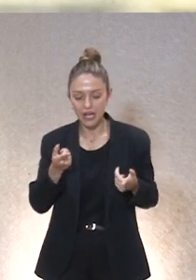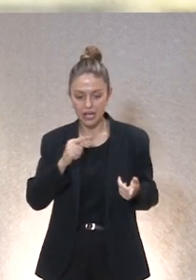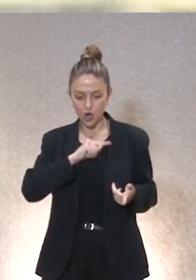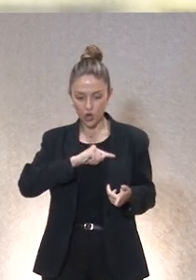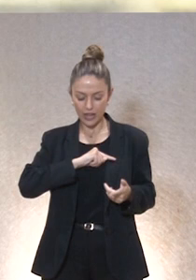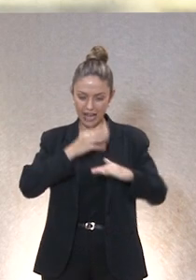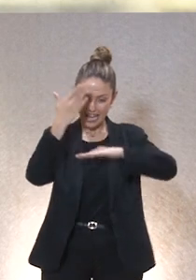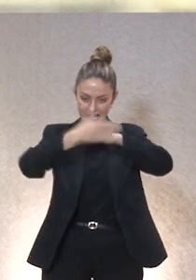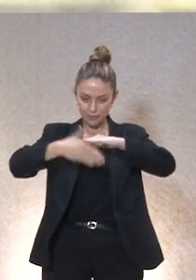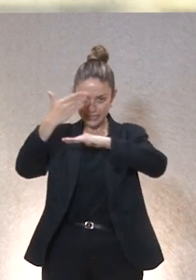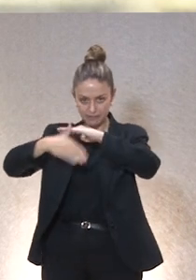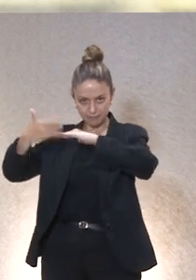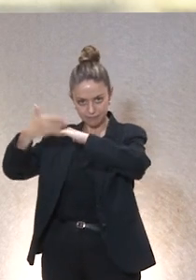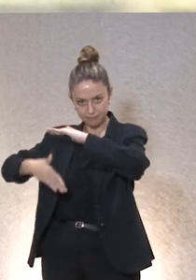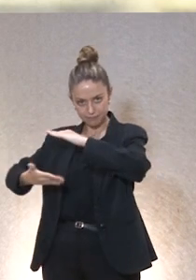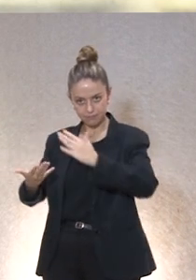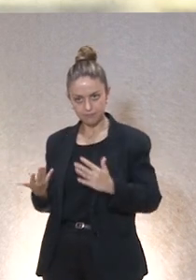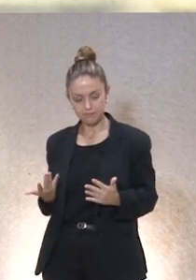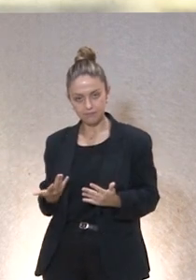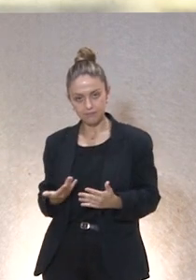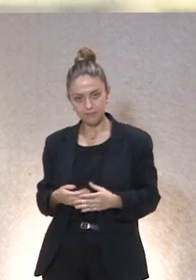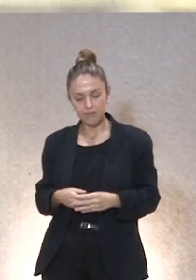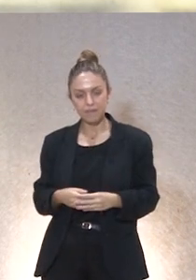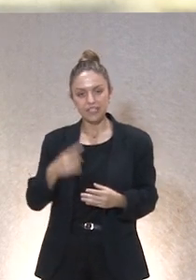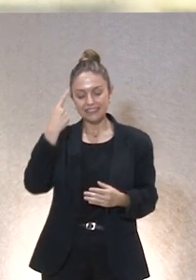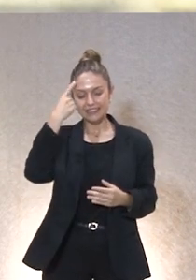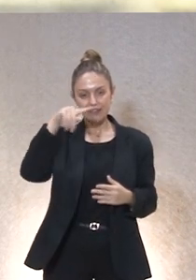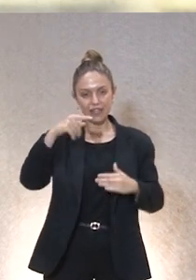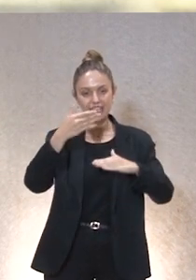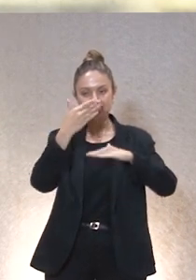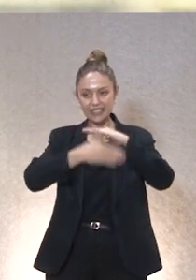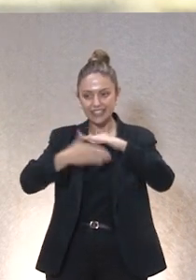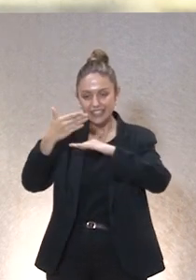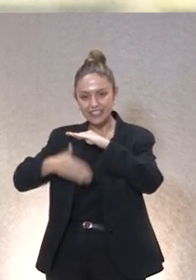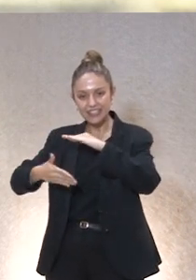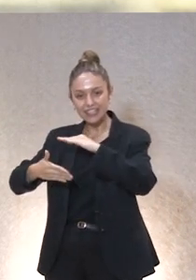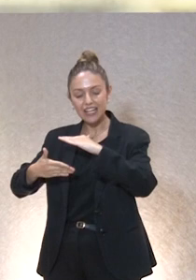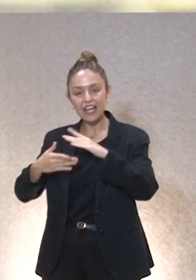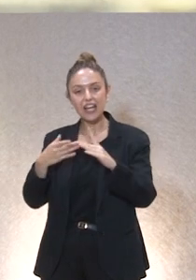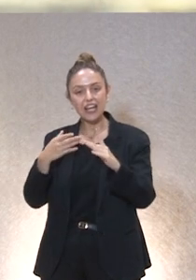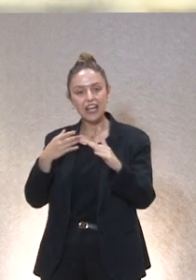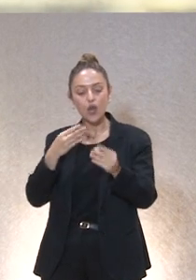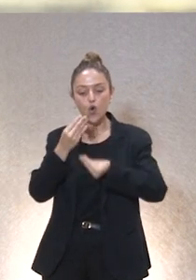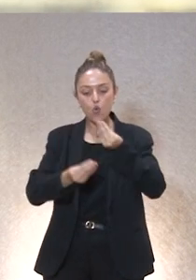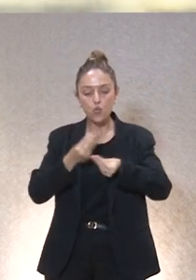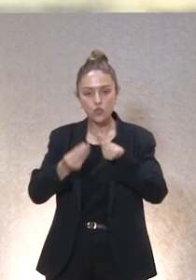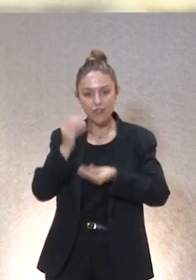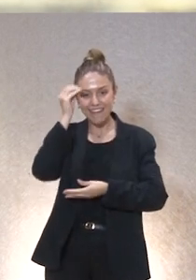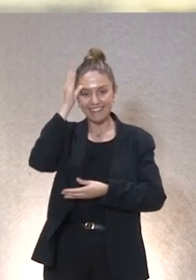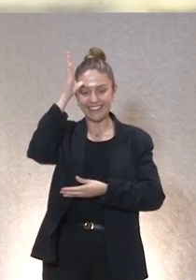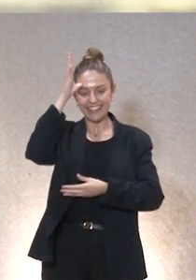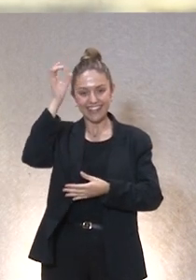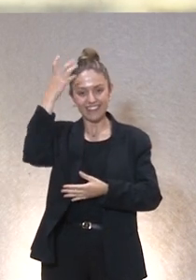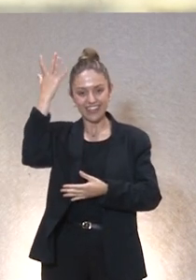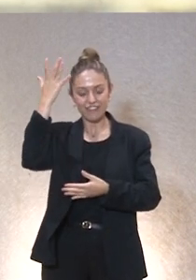límite la conciencia de restringir o de limitar el uso de la inteligencia artificial y los recursos